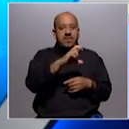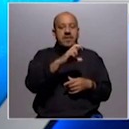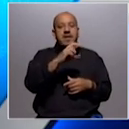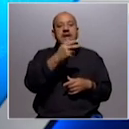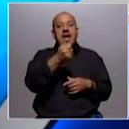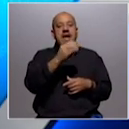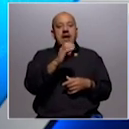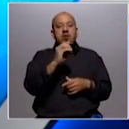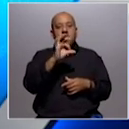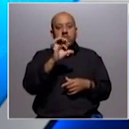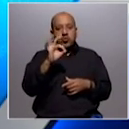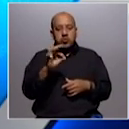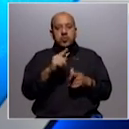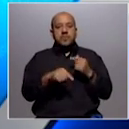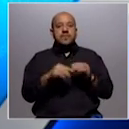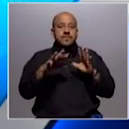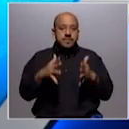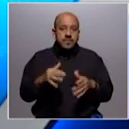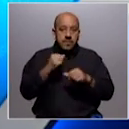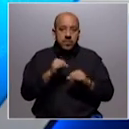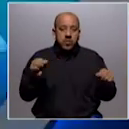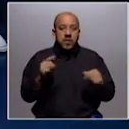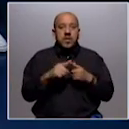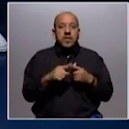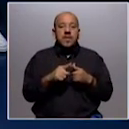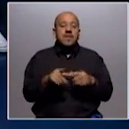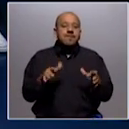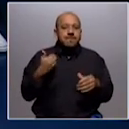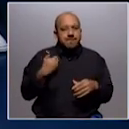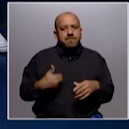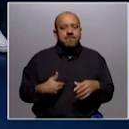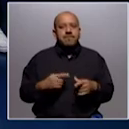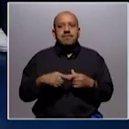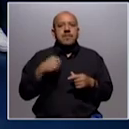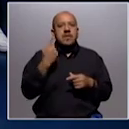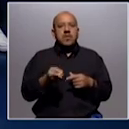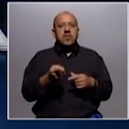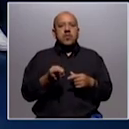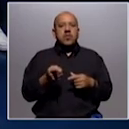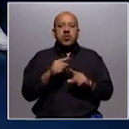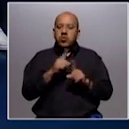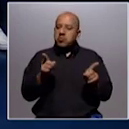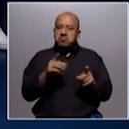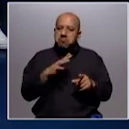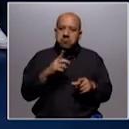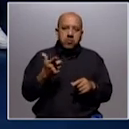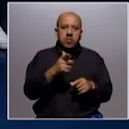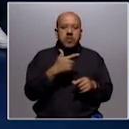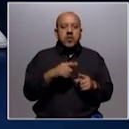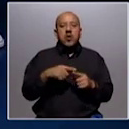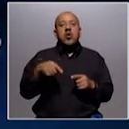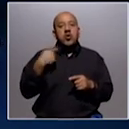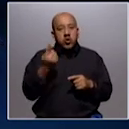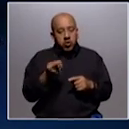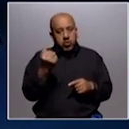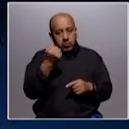sencillamente, bueno, termina o que puede traer sus repercusiones que lamentablemente muchos otros medios no tuvieron esa presencia. Y algo que también